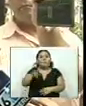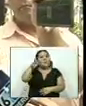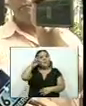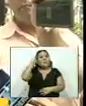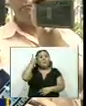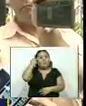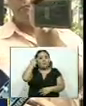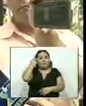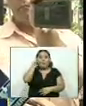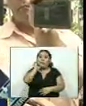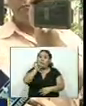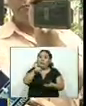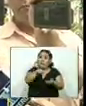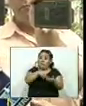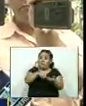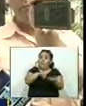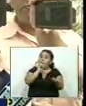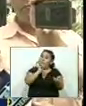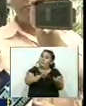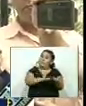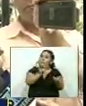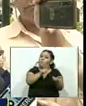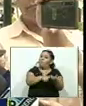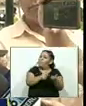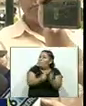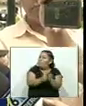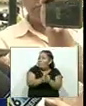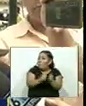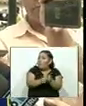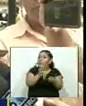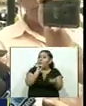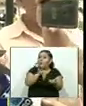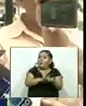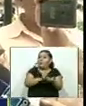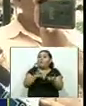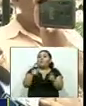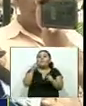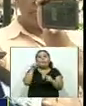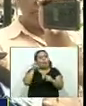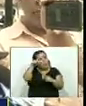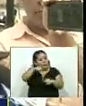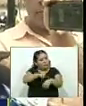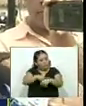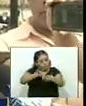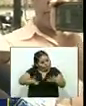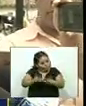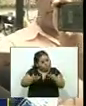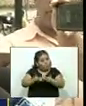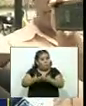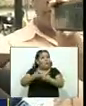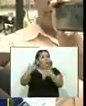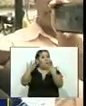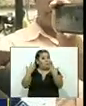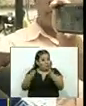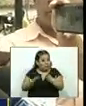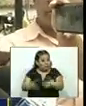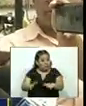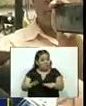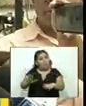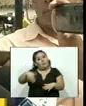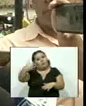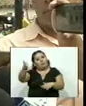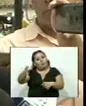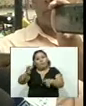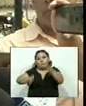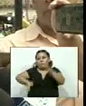están culpando o se le están acaeciendo una serie de hechos, sino que solamente se está en fase de investigación. Posteriormente, si se va a judicializar